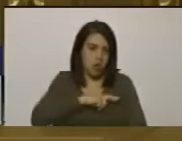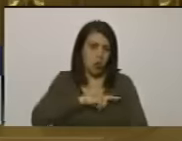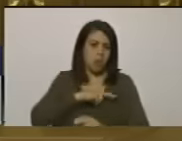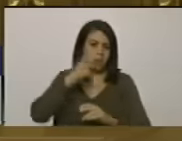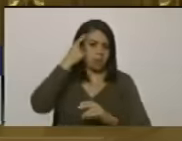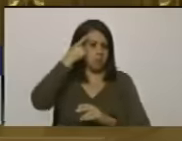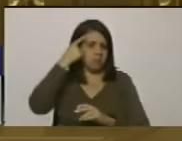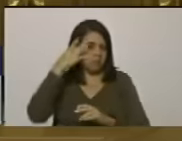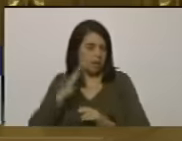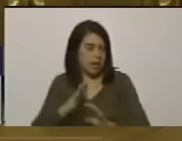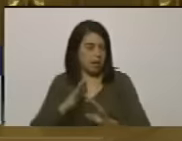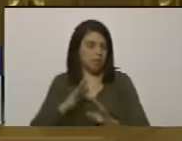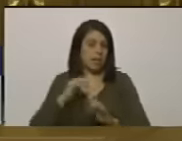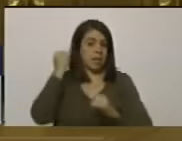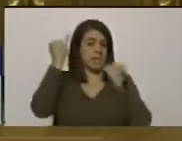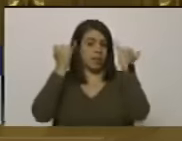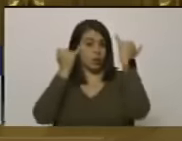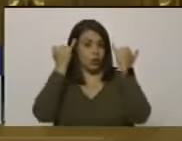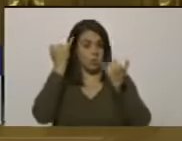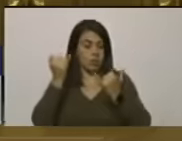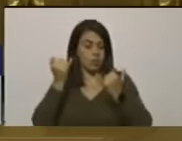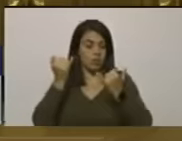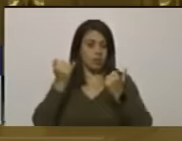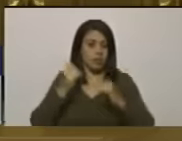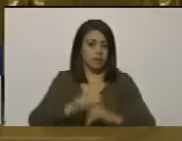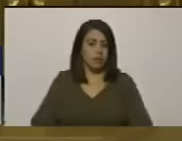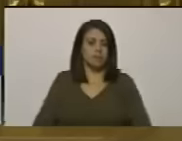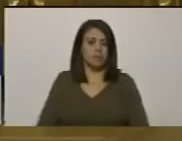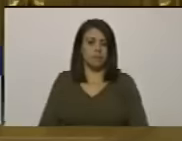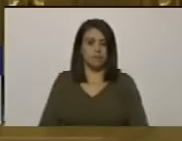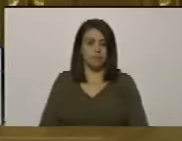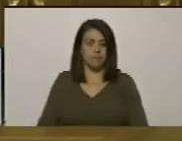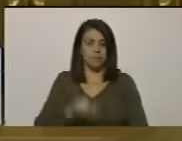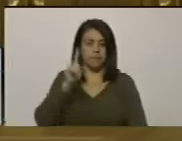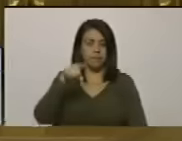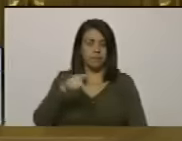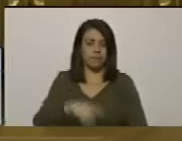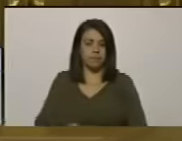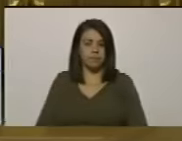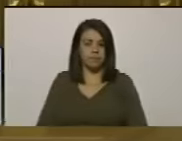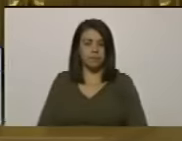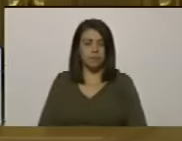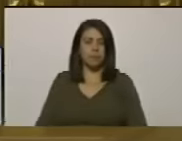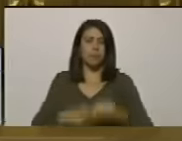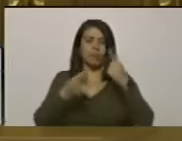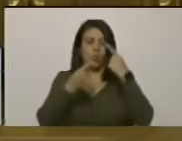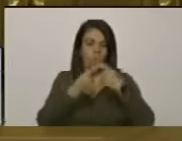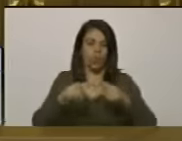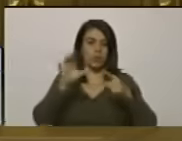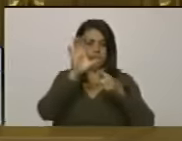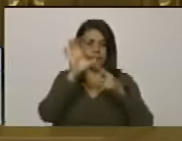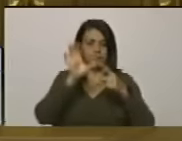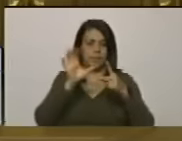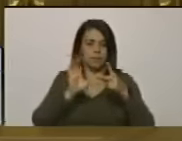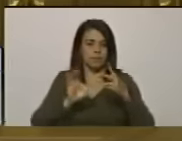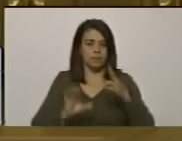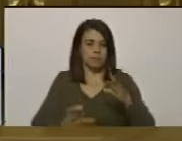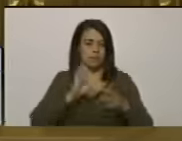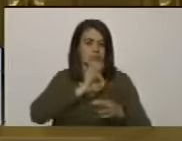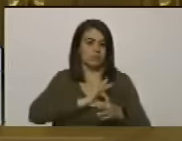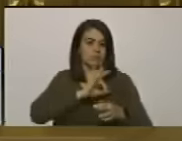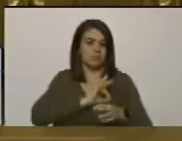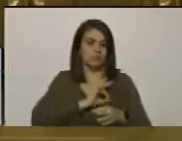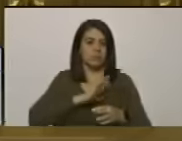religión nuestra ideología por supuesto otra característica social